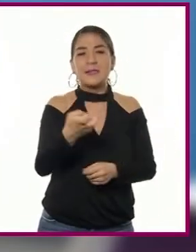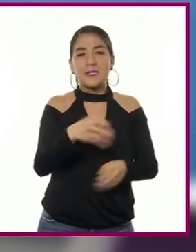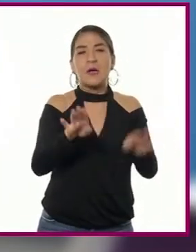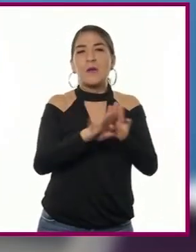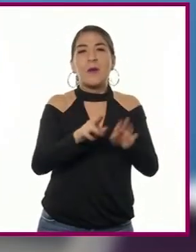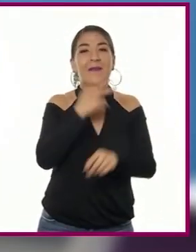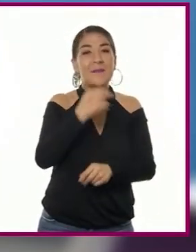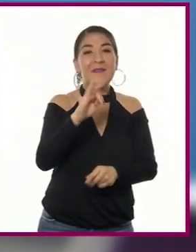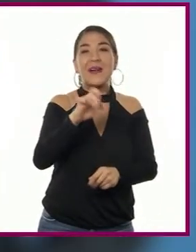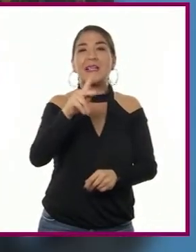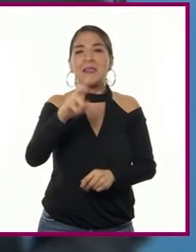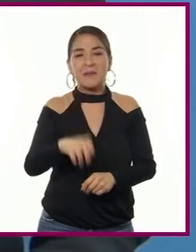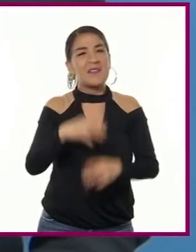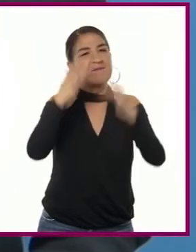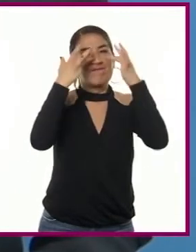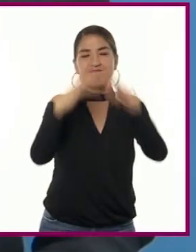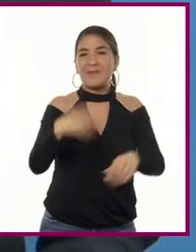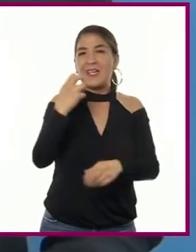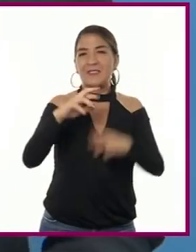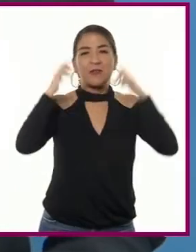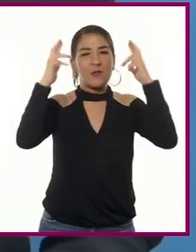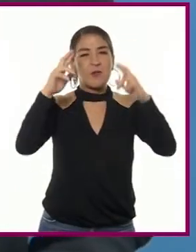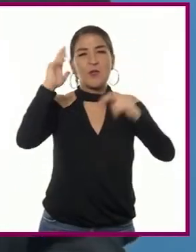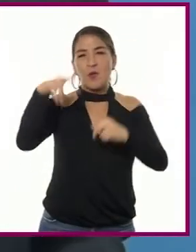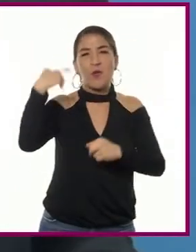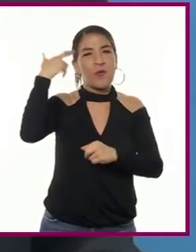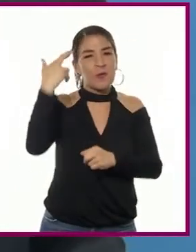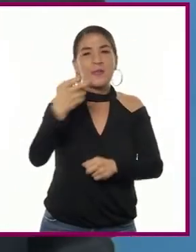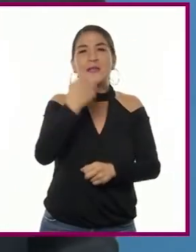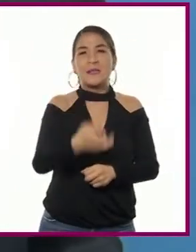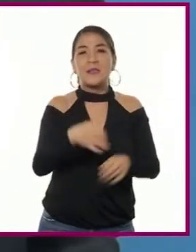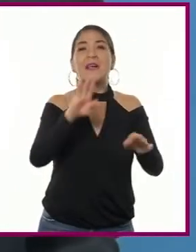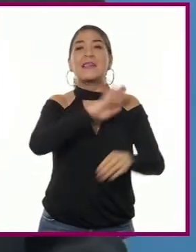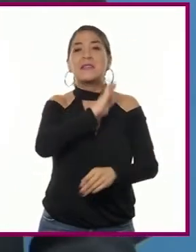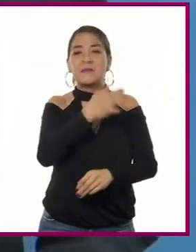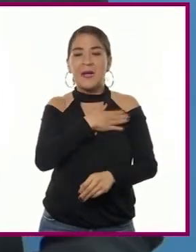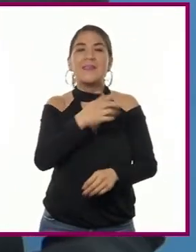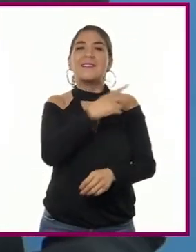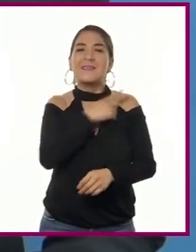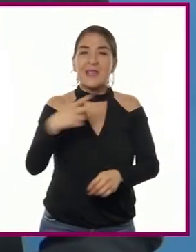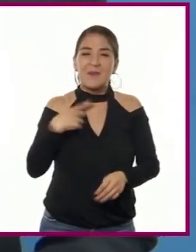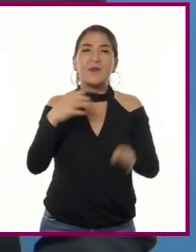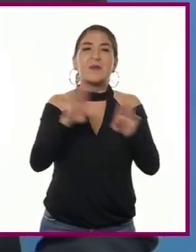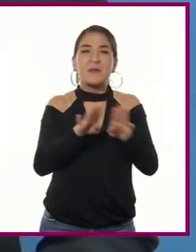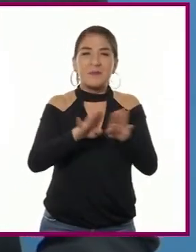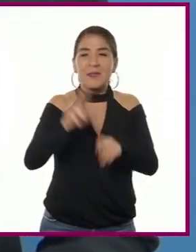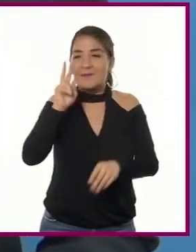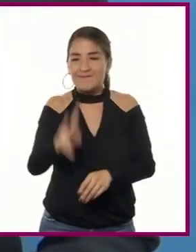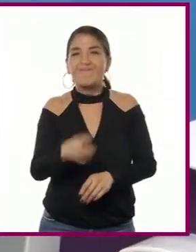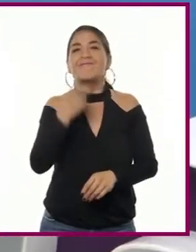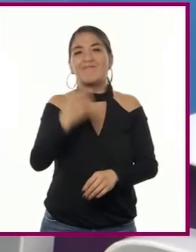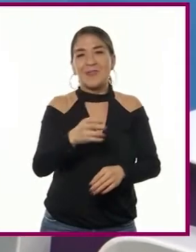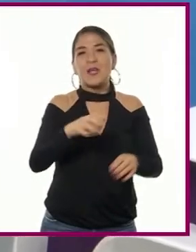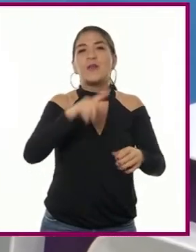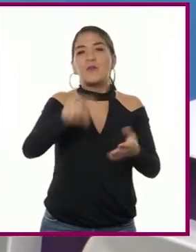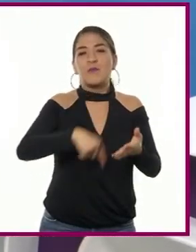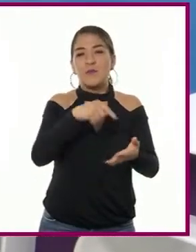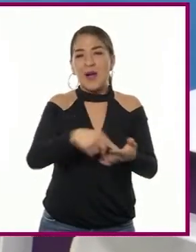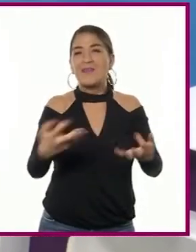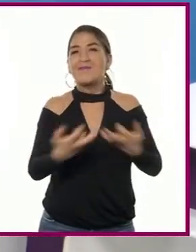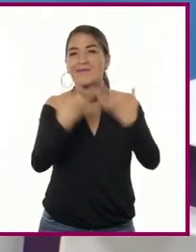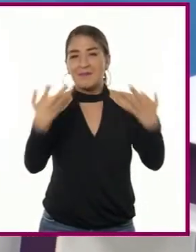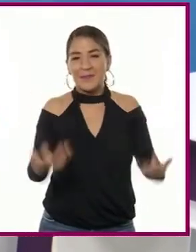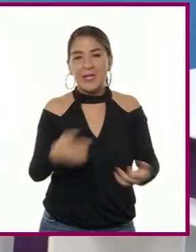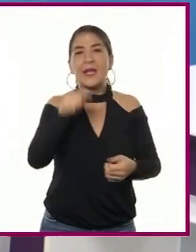Felipe renunciaba a la francesa. Aunado a esto, España tuvo que ceder varios territorios suyos en Europa. El